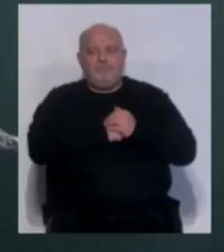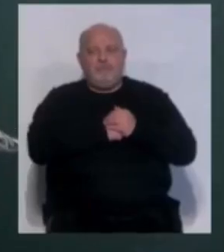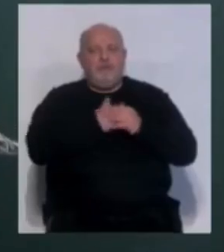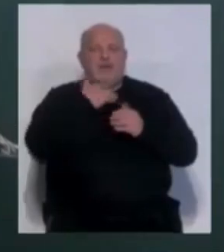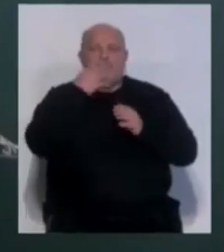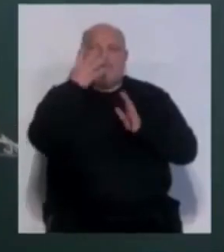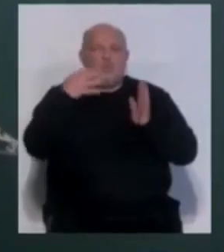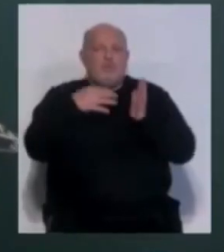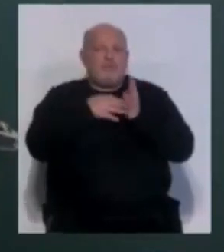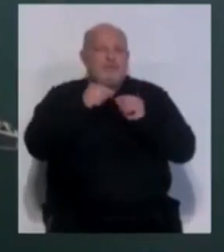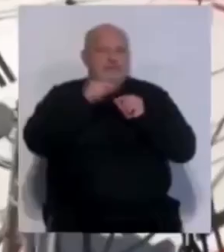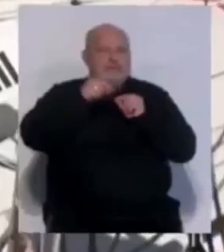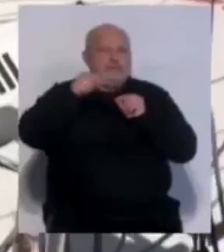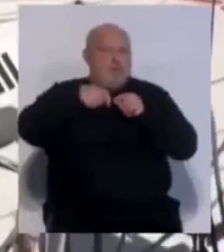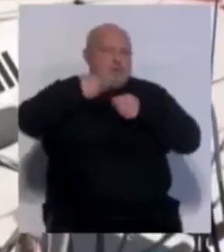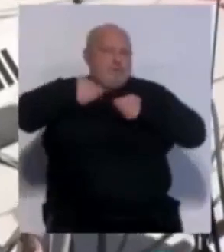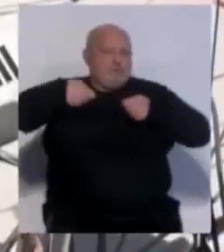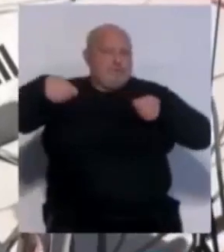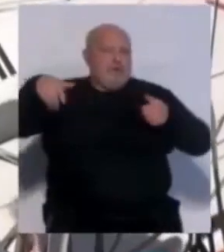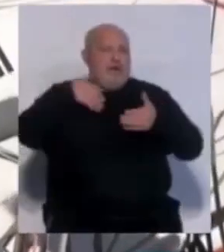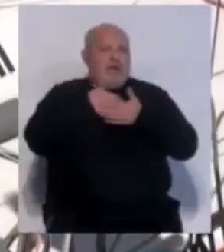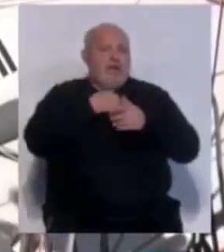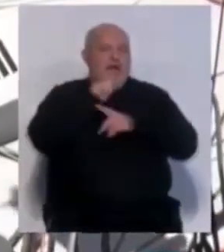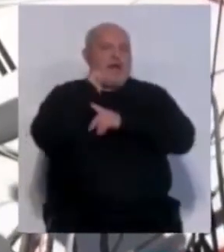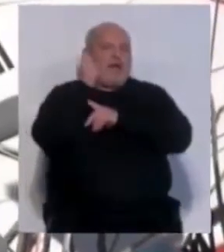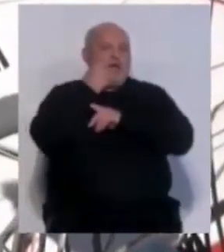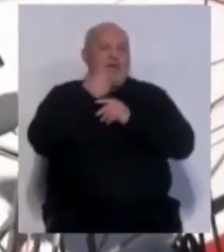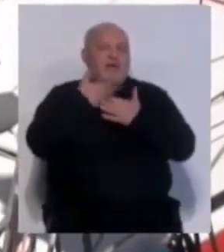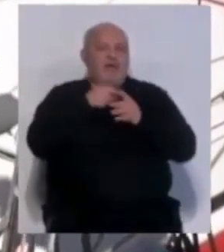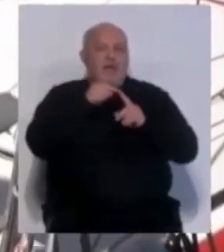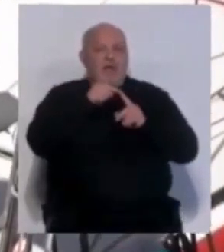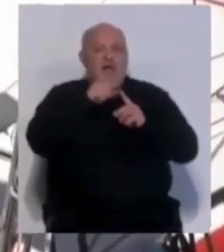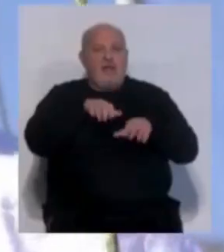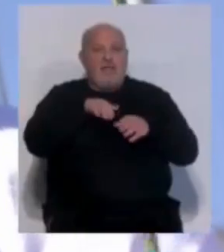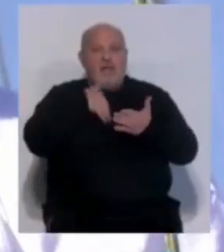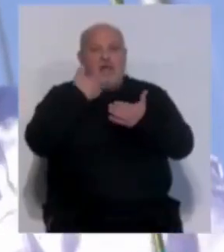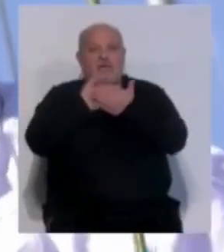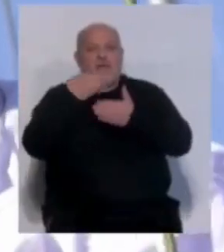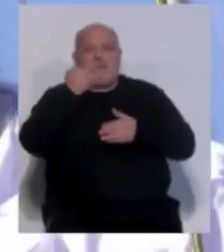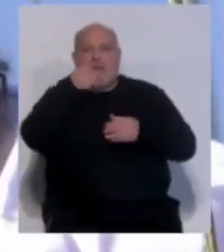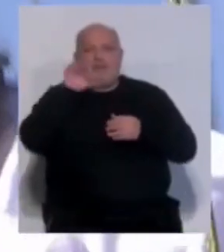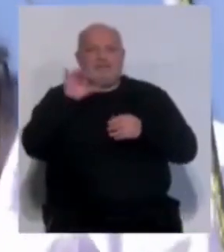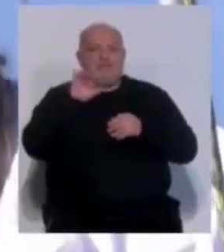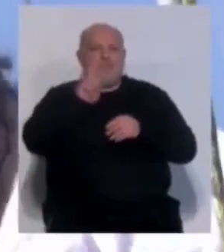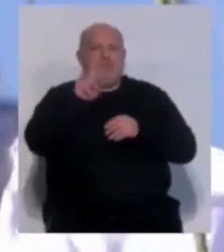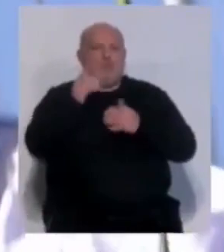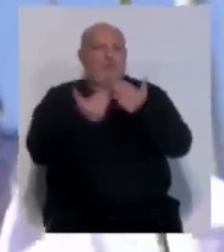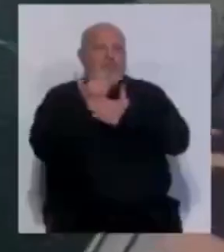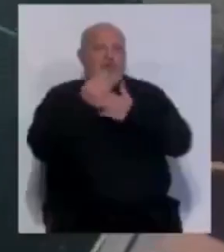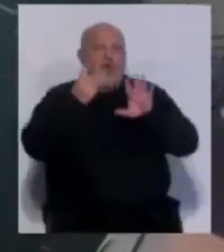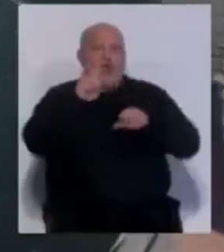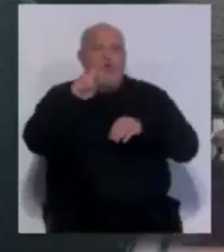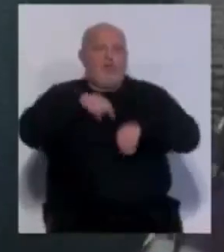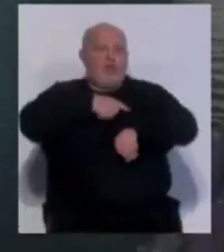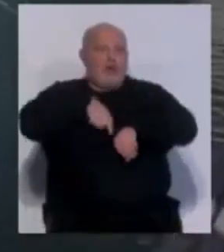Casi 4.000 millas separan a la regatista mallorquina de batir el récord de cubrir la travesía entre Cádiz y Bahamas en menos de 21 días, 11